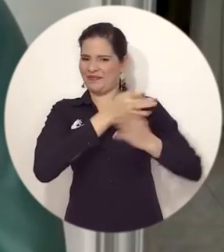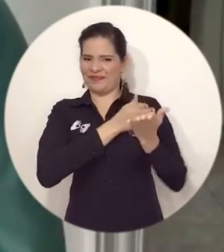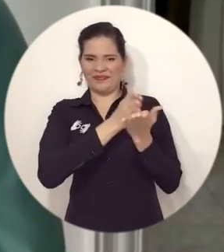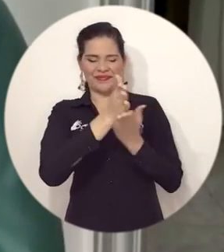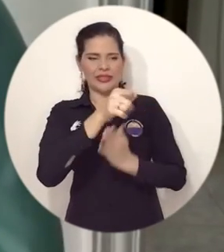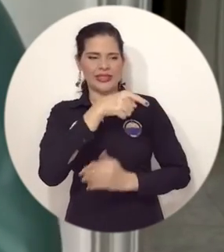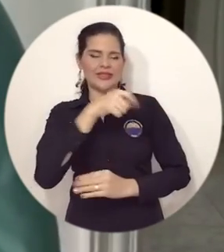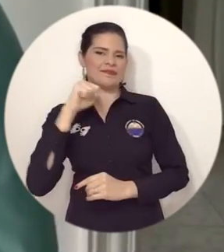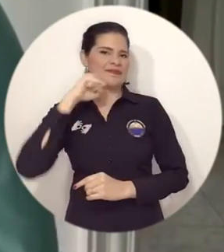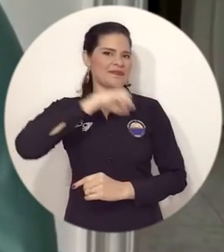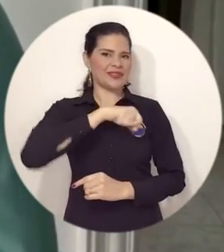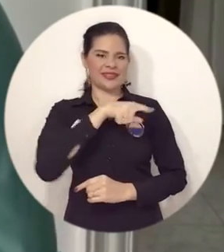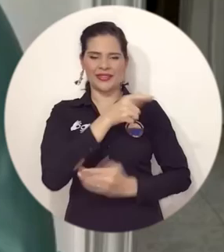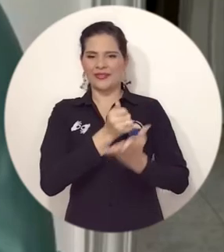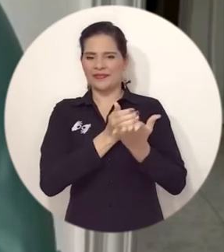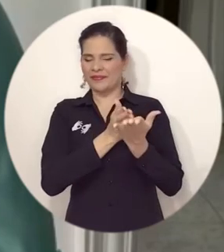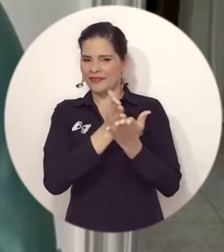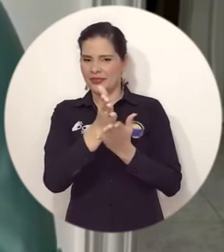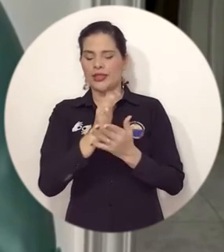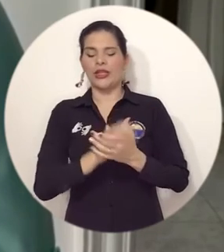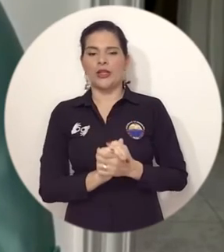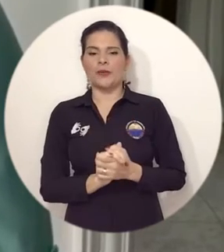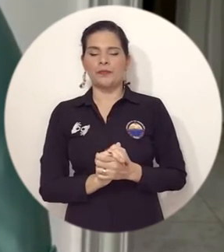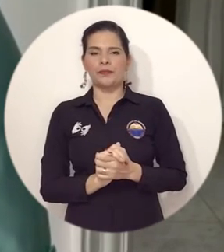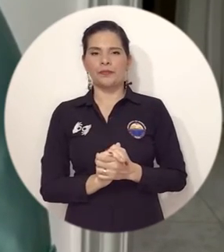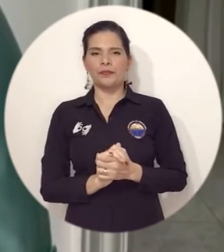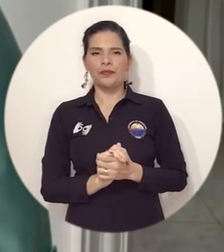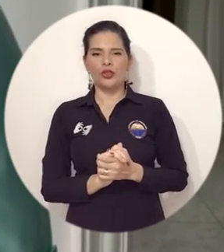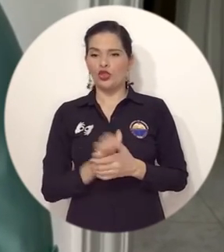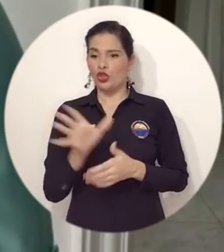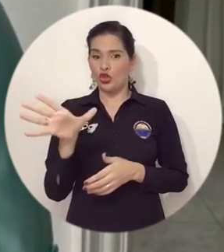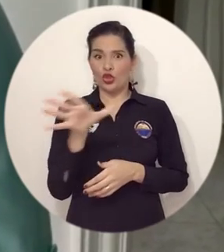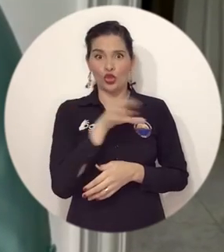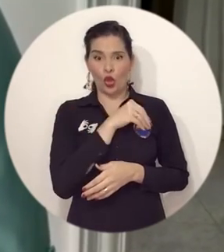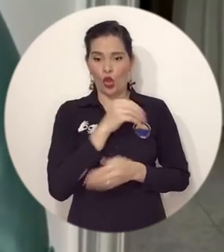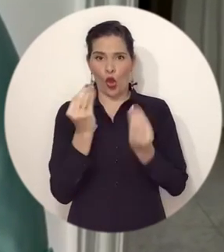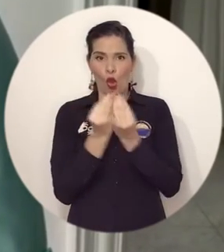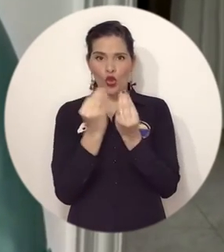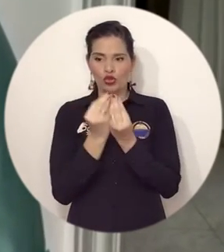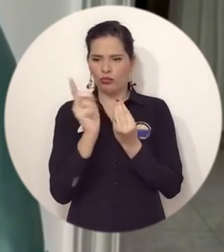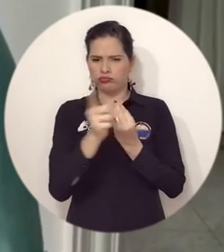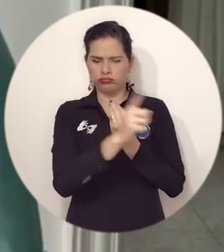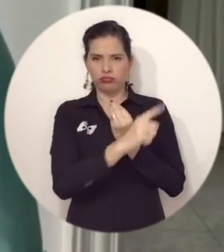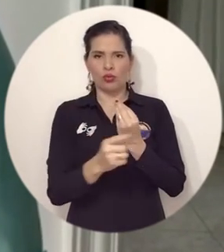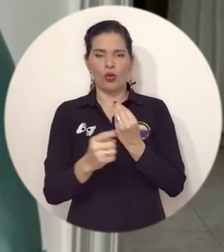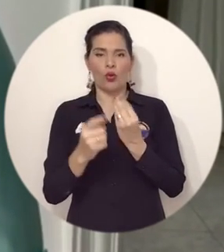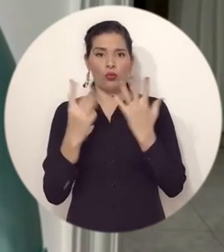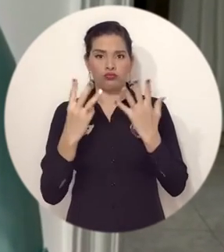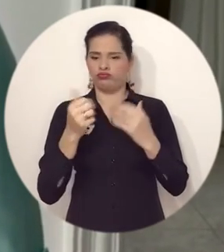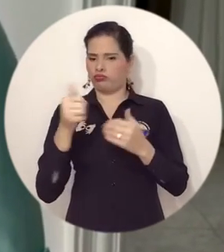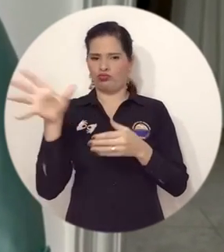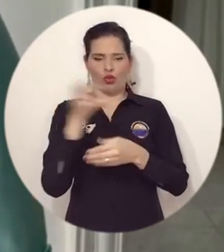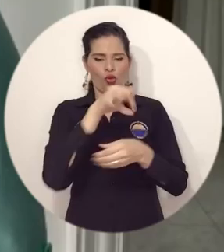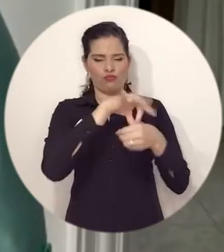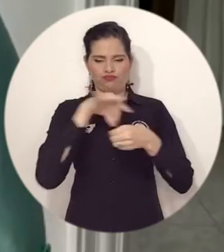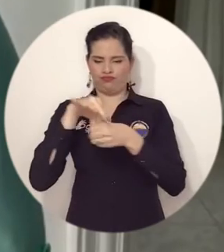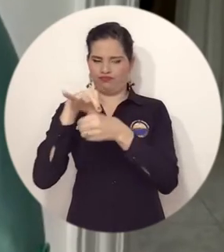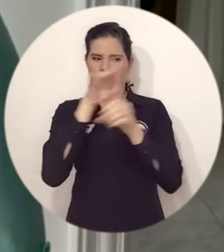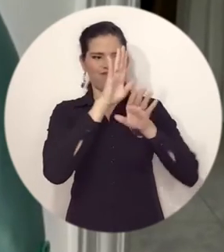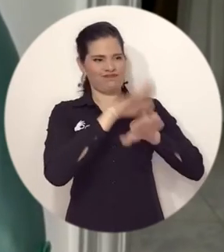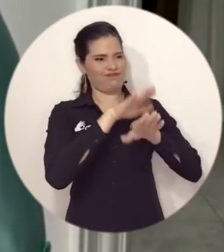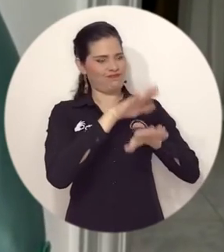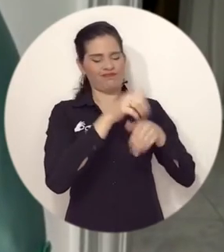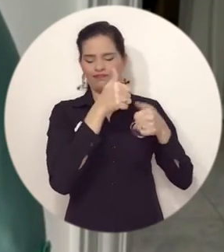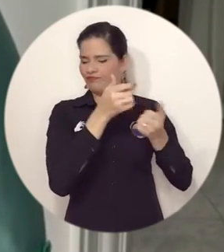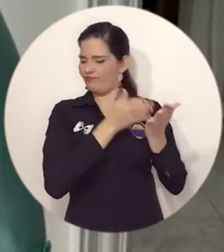Salazar, con ocho votos, todos los integrantes del consejo que nos encontramos allí, recibiendo felicitaciones